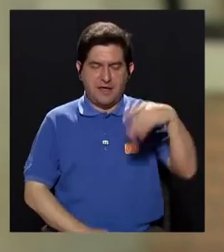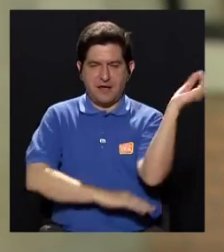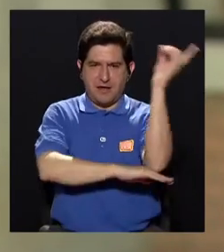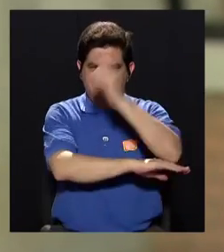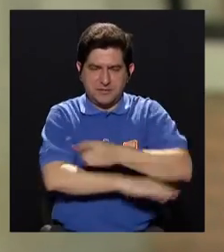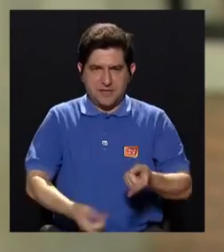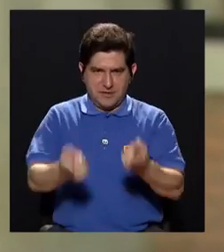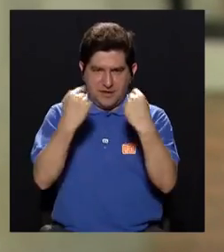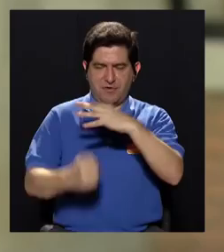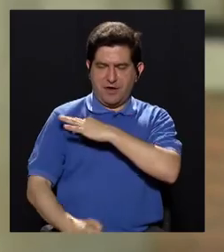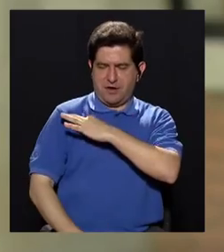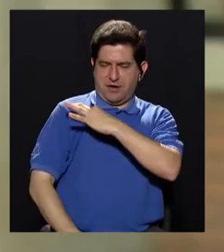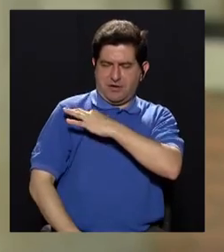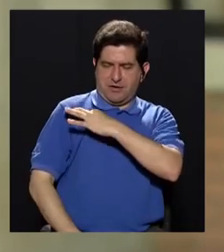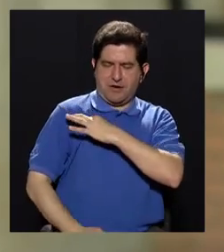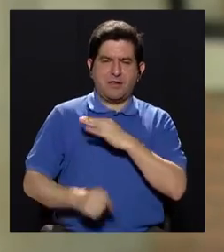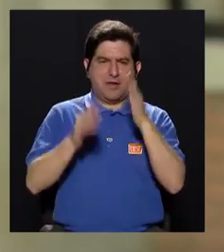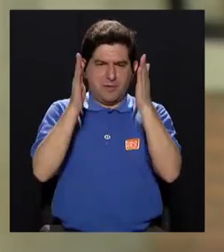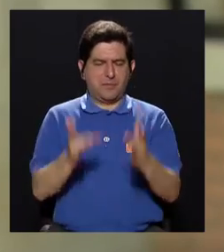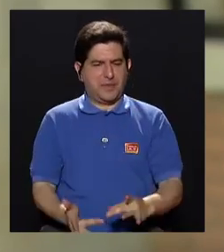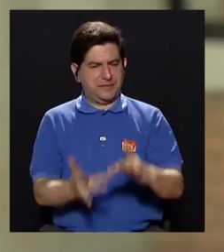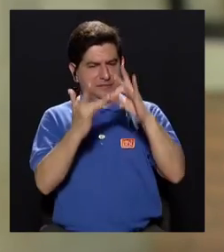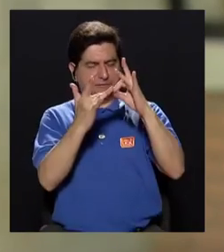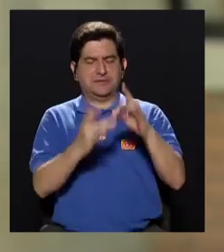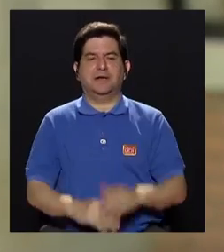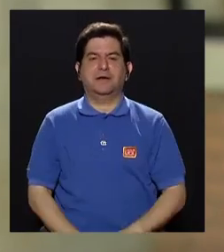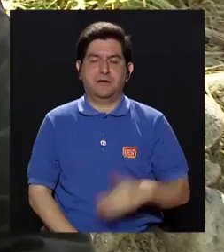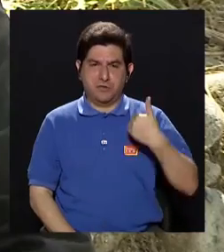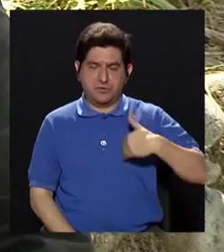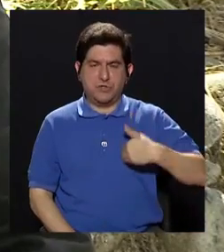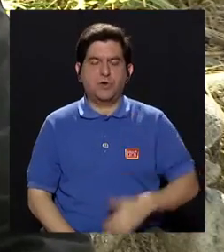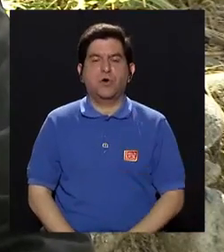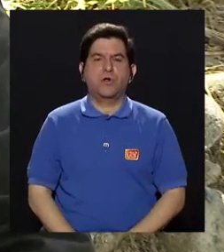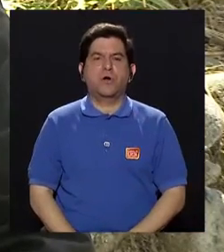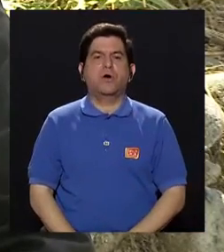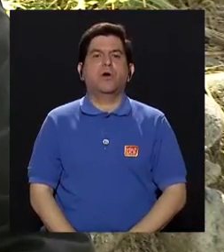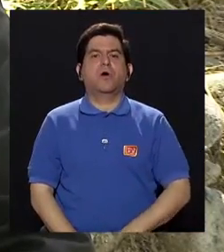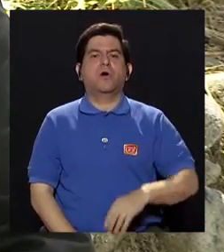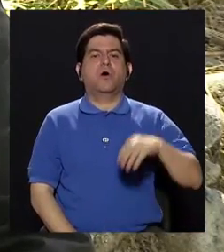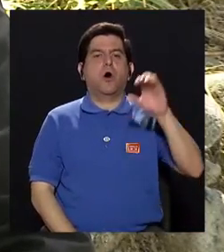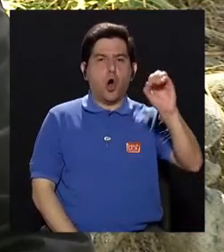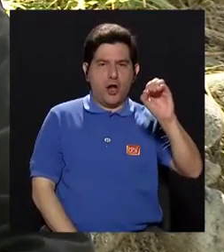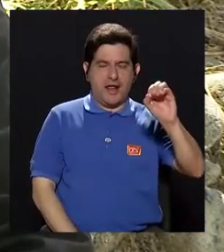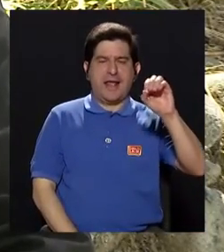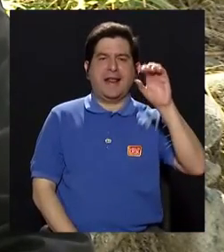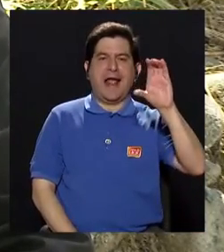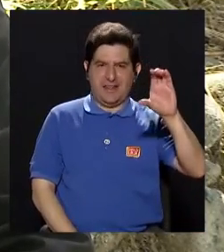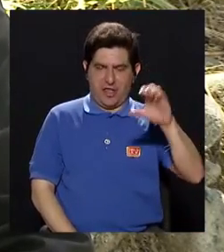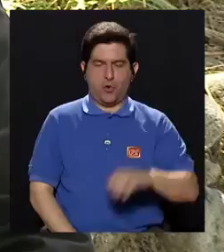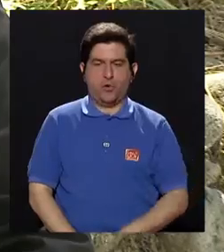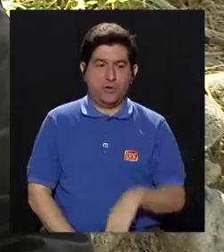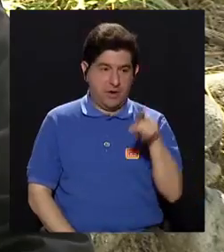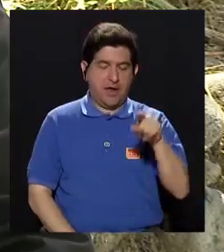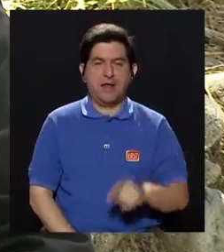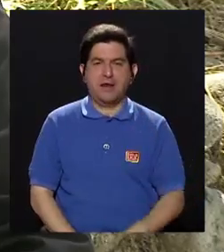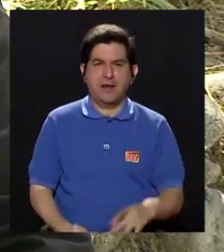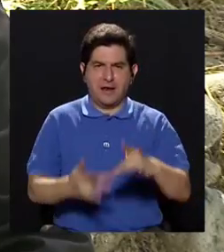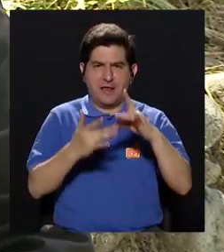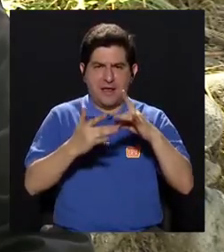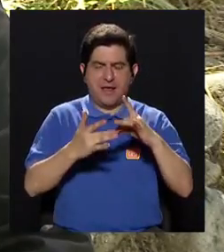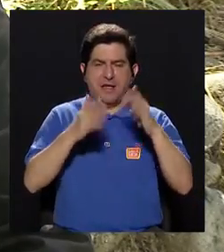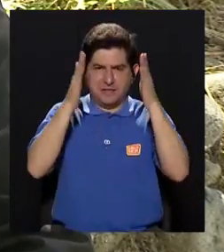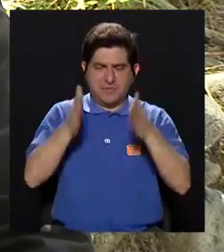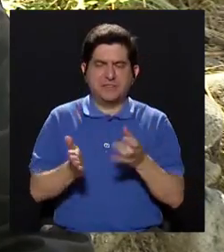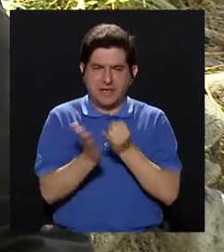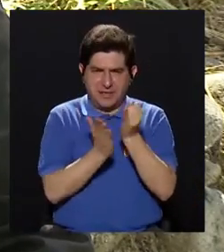contamos el día de hoy con un invitado muy especial y es el señor Ólger Calderón. Don Ólger es entomólogo,